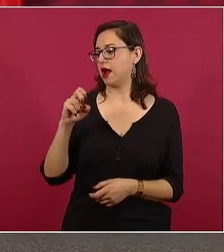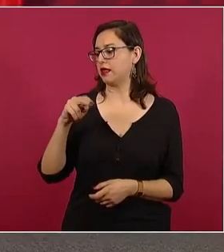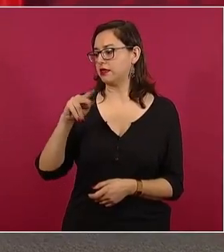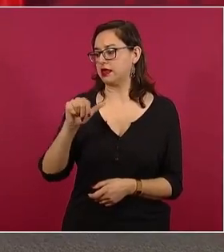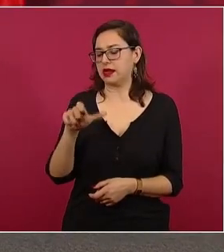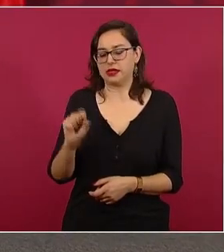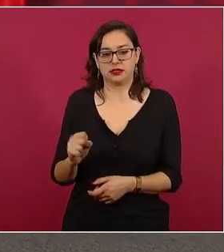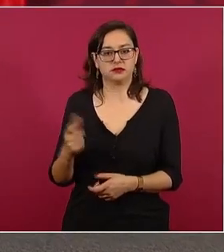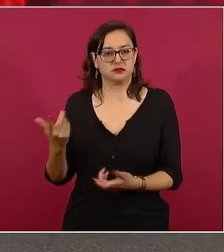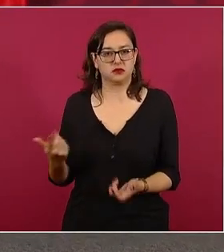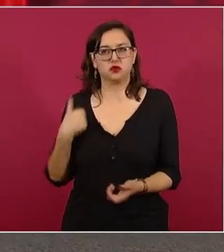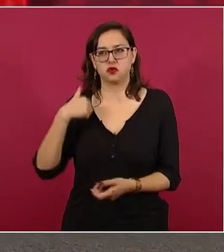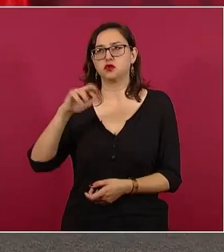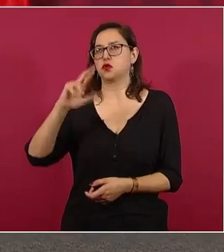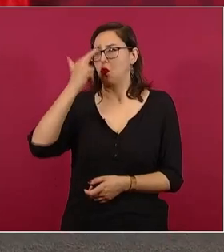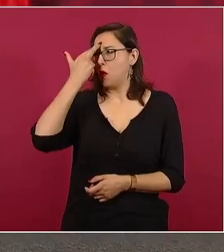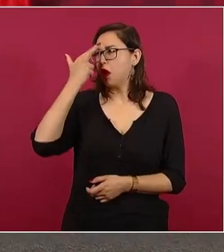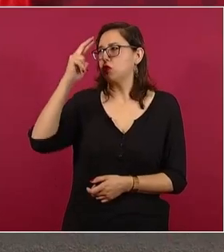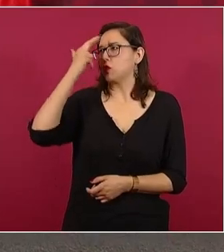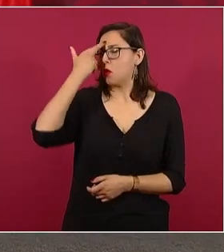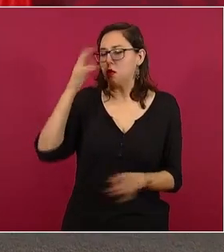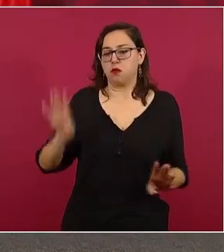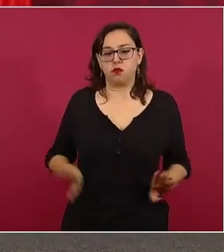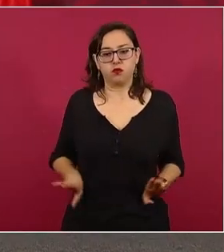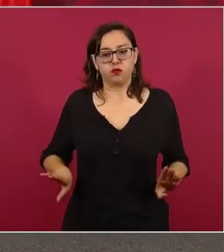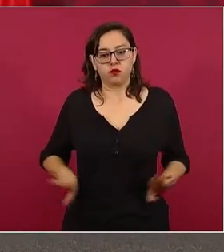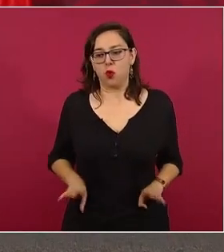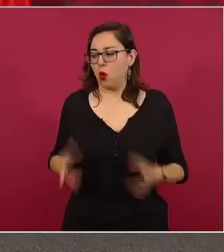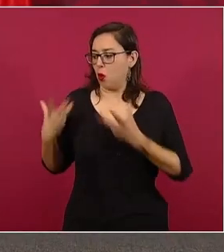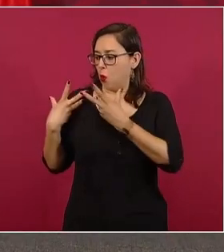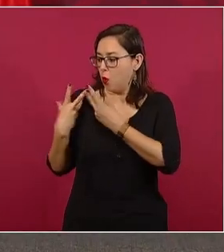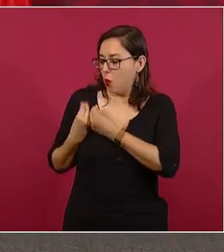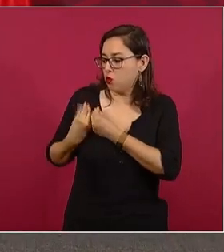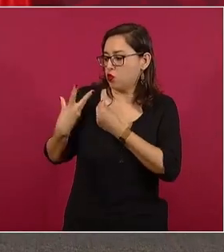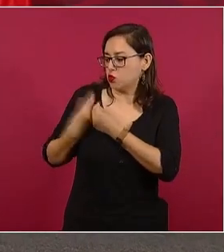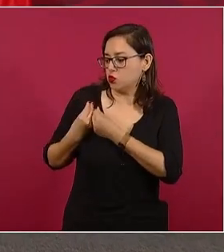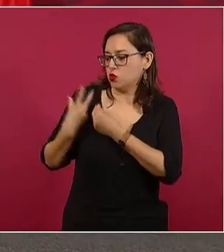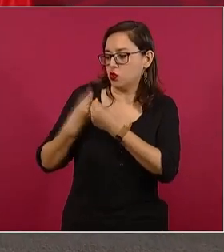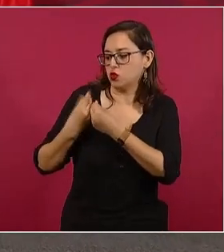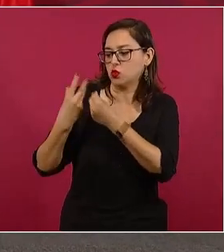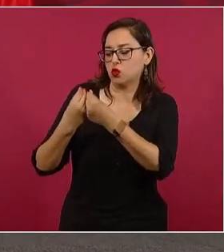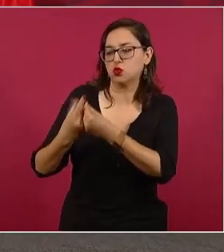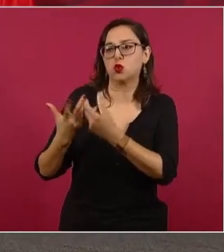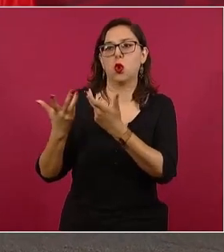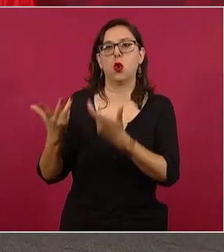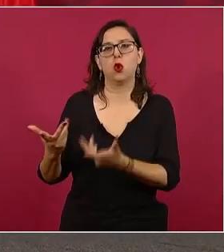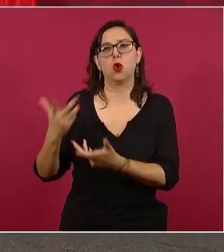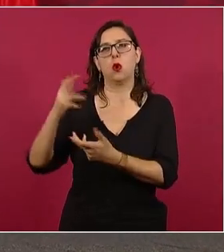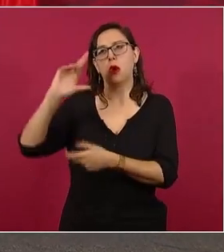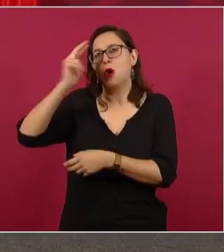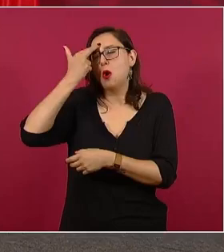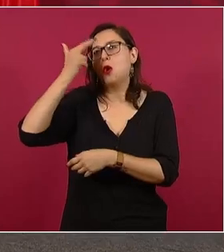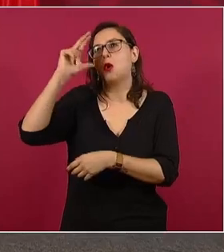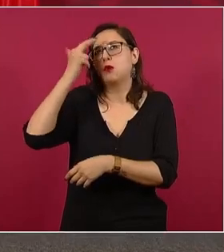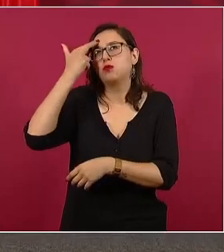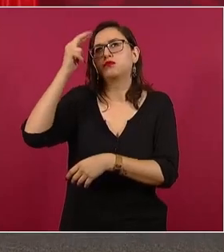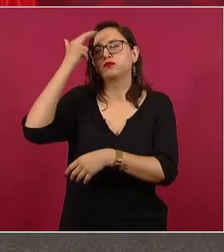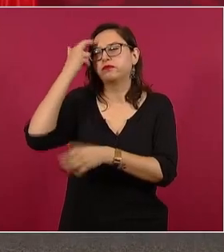Entonces, yo ya dije aquí que los Flores Magón. Ricardo decía